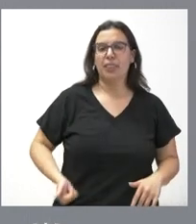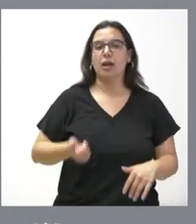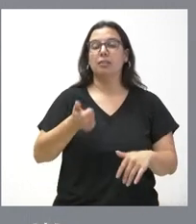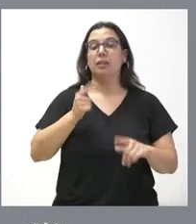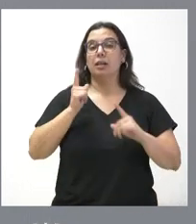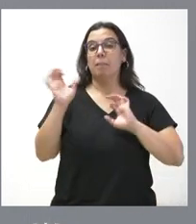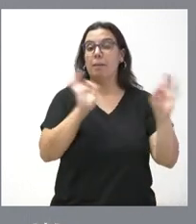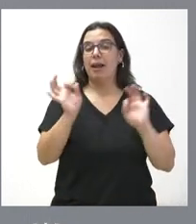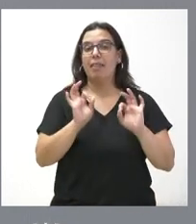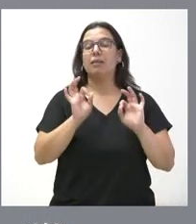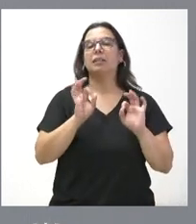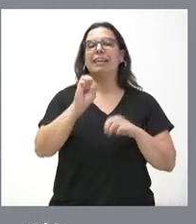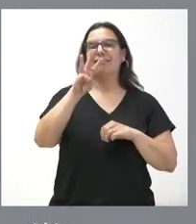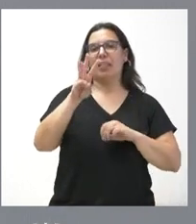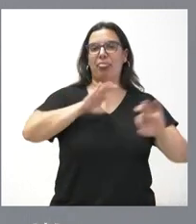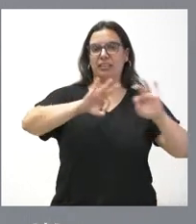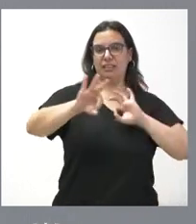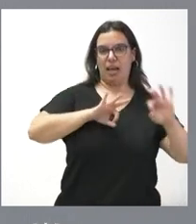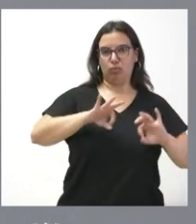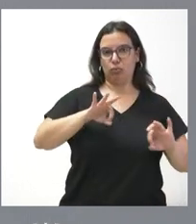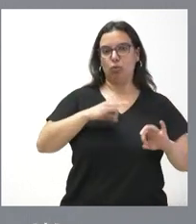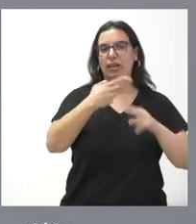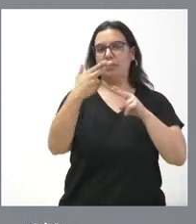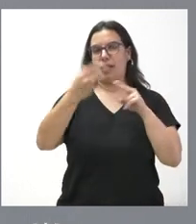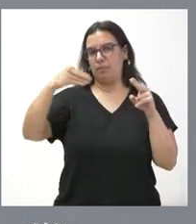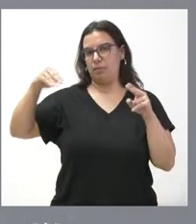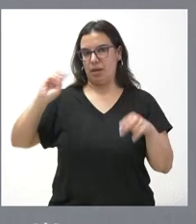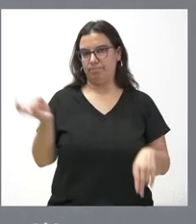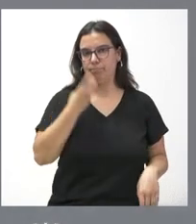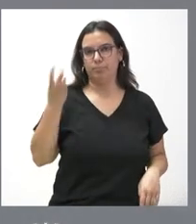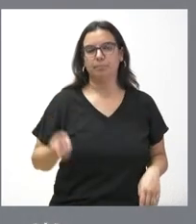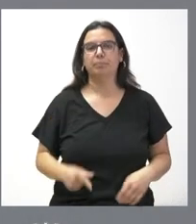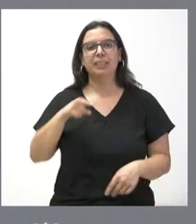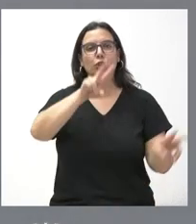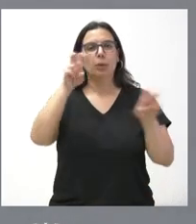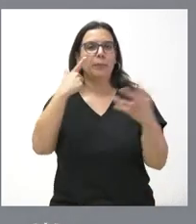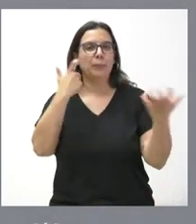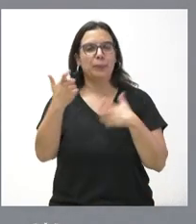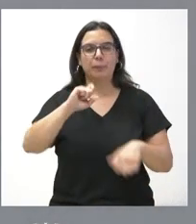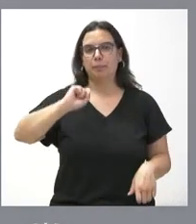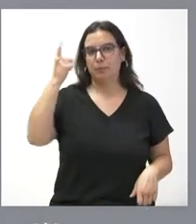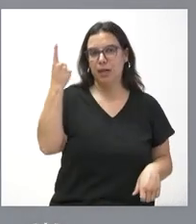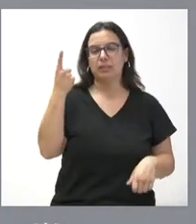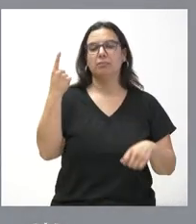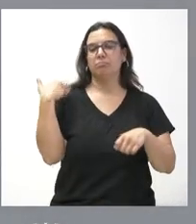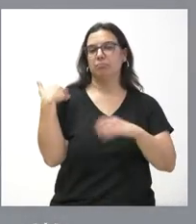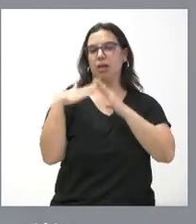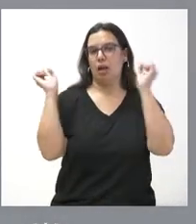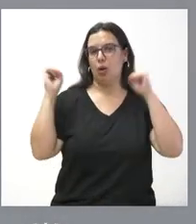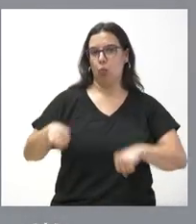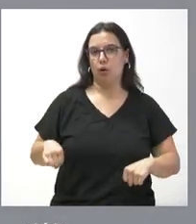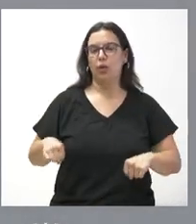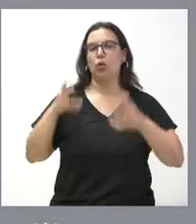representaciones teatrales y actividades complementarias. Estos son los aspectos más relevantes de los acuerdos del Consejo